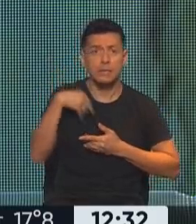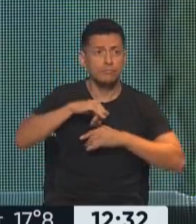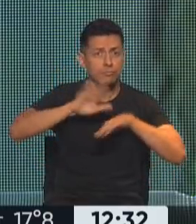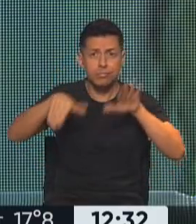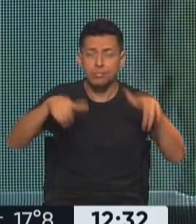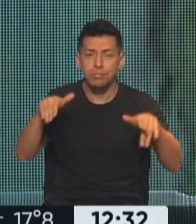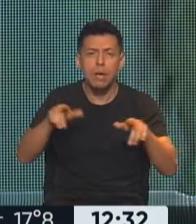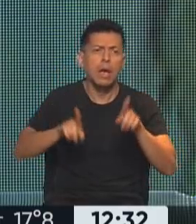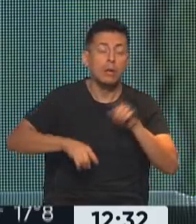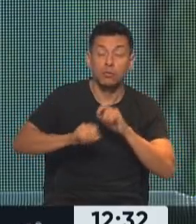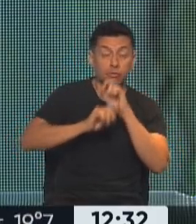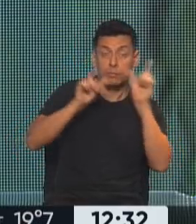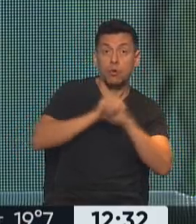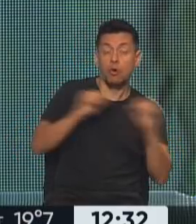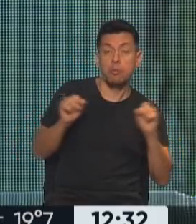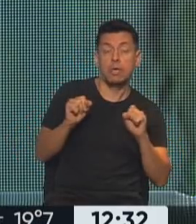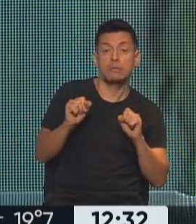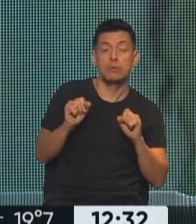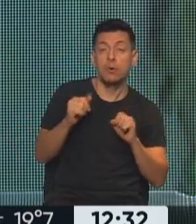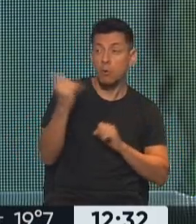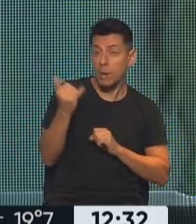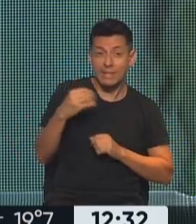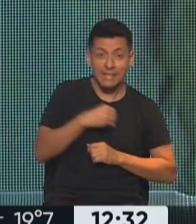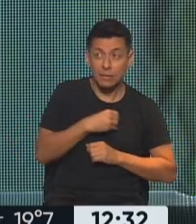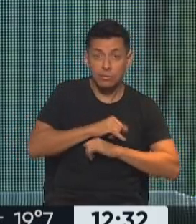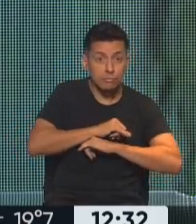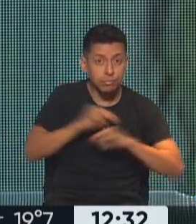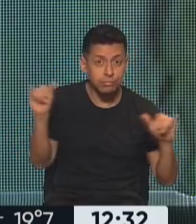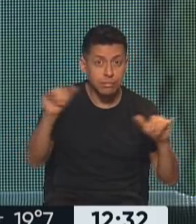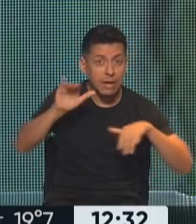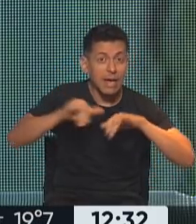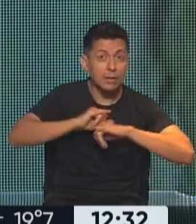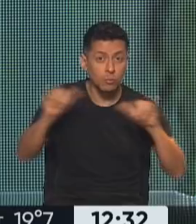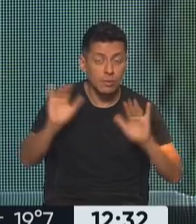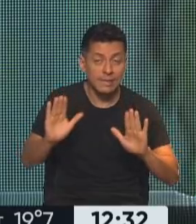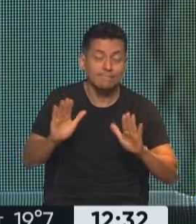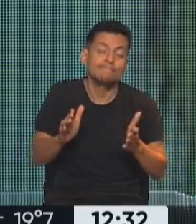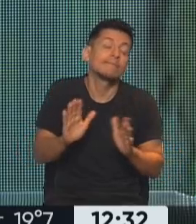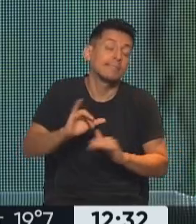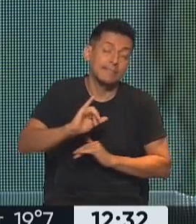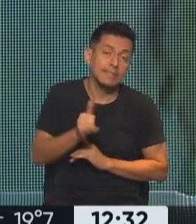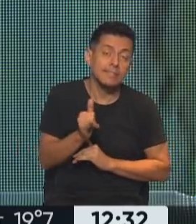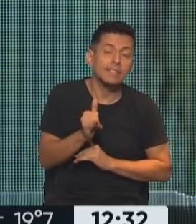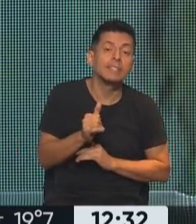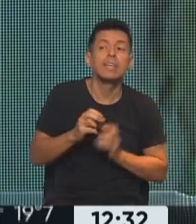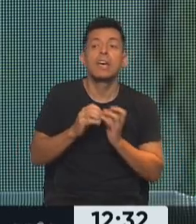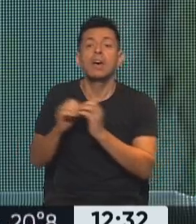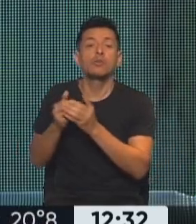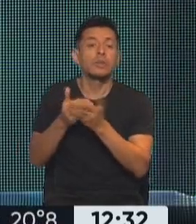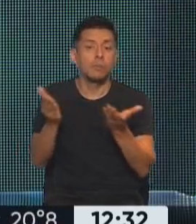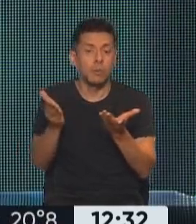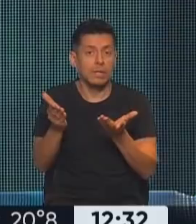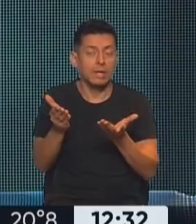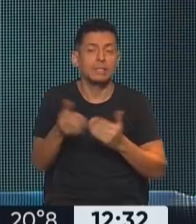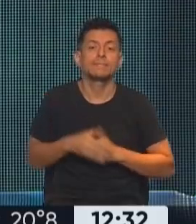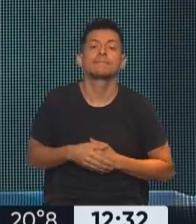quizá para algunos sorpresivamente, bueno, se esperaba que en un jueves santo se hiciera este anuncio, pero efectivamente, son las audiencias públicas que estaban previstas,